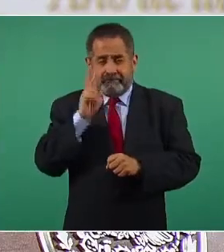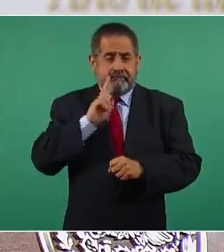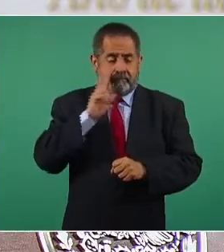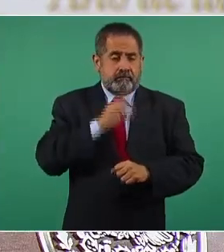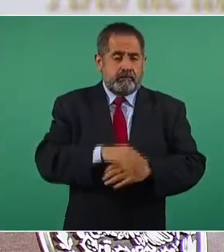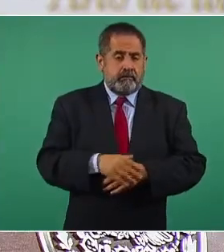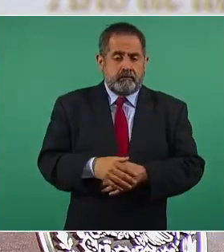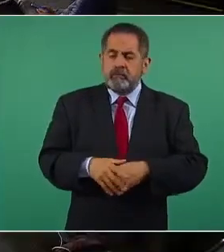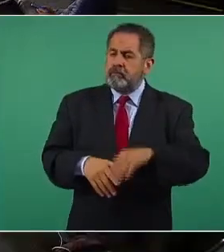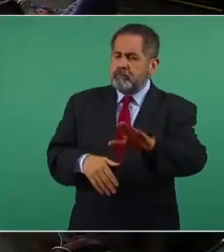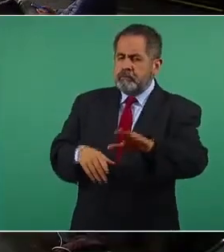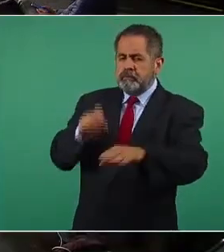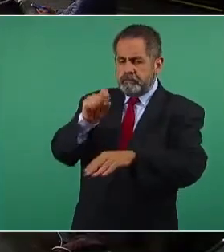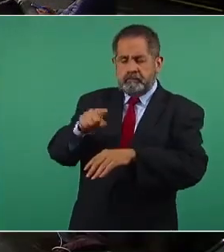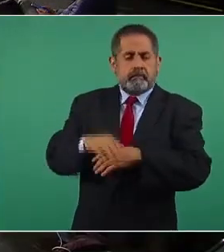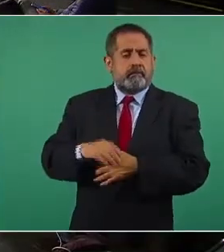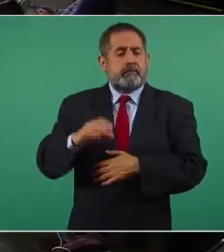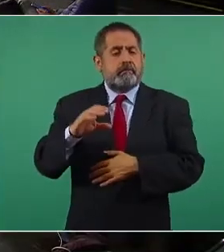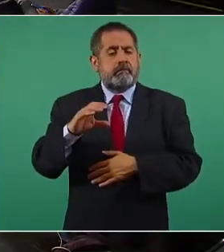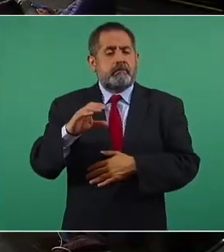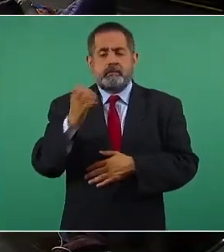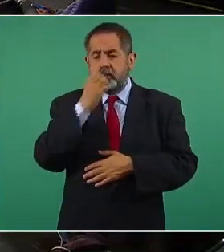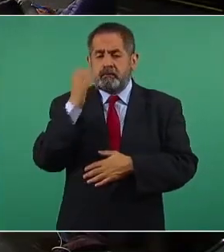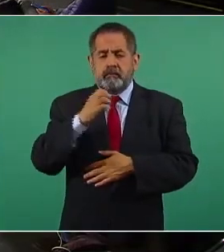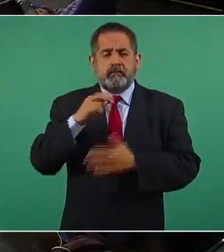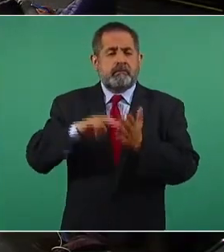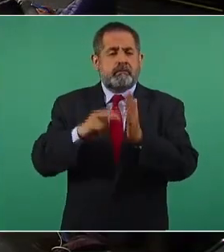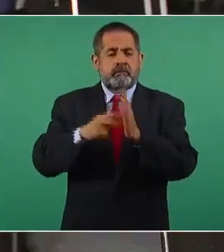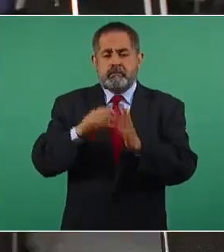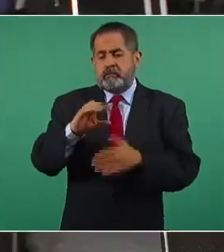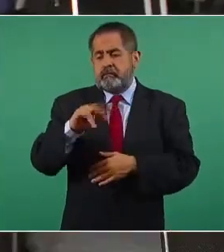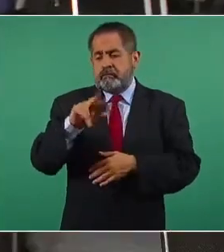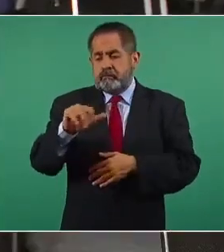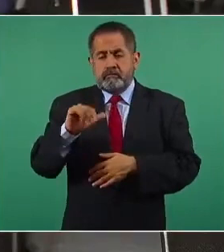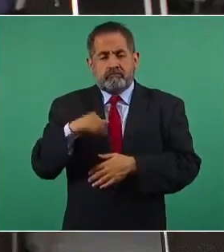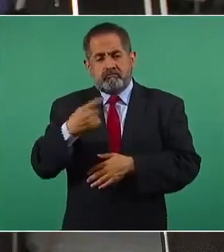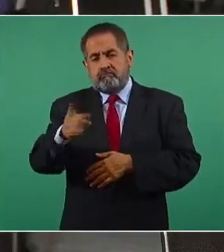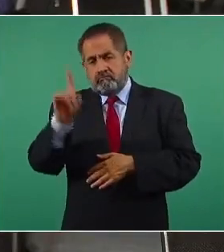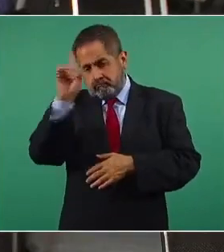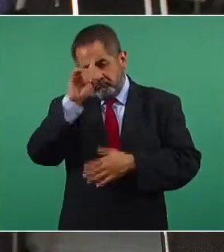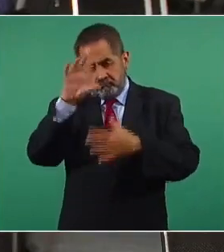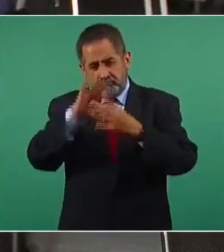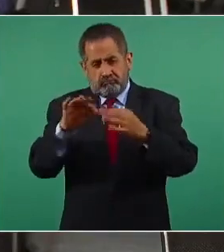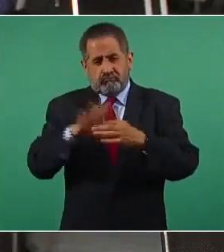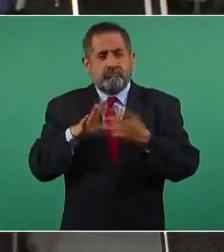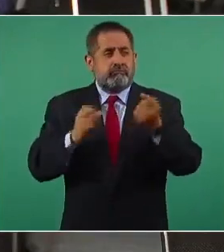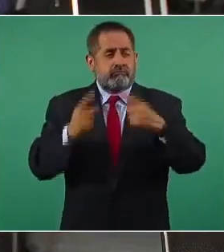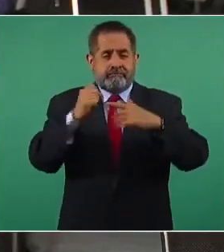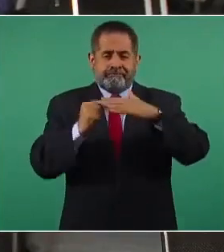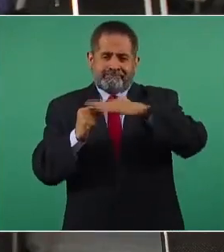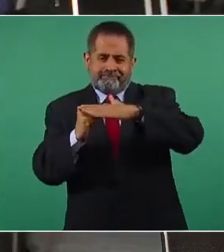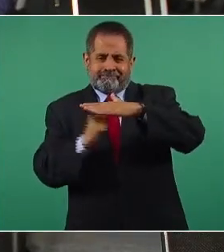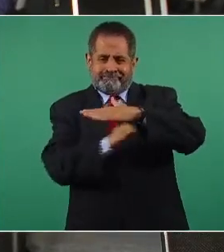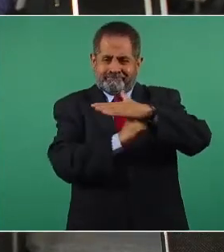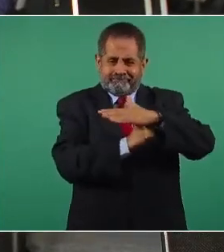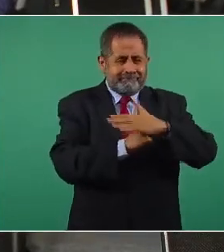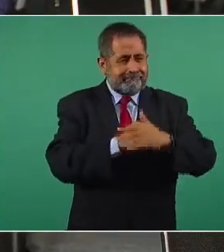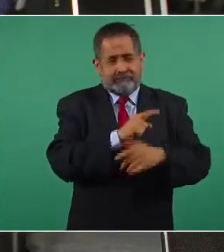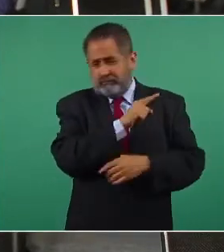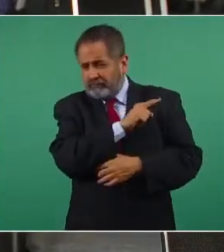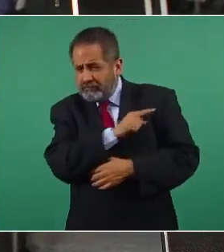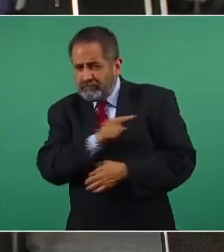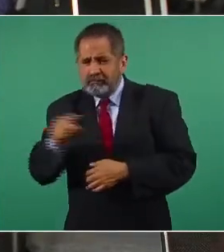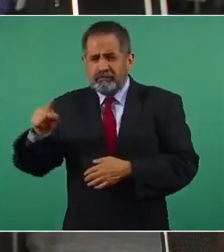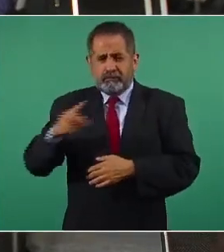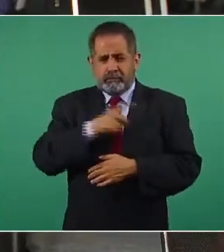En ese sentido, el Colegio de Ingenieros Civiles está haciendo una recomendación, dice que hay daños estructurales, que pide que se revise toda la